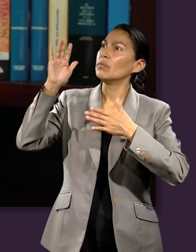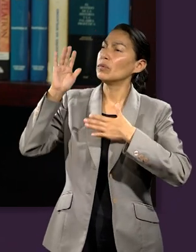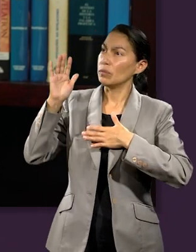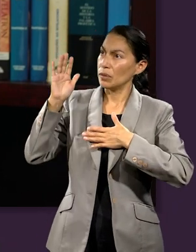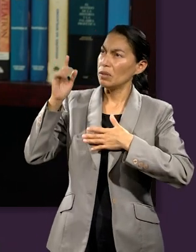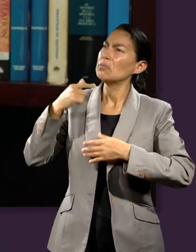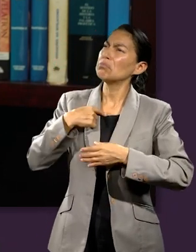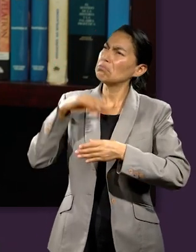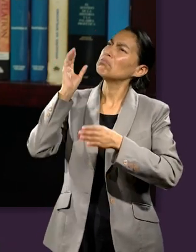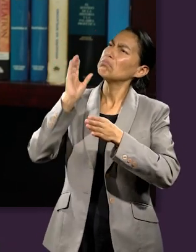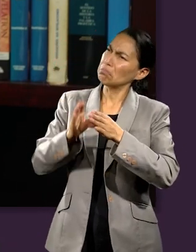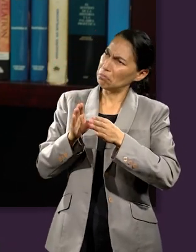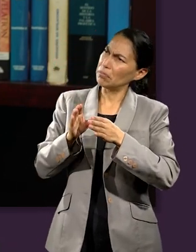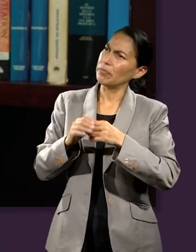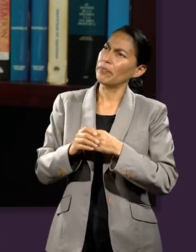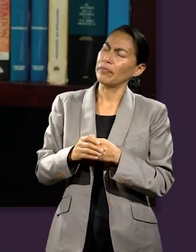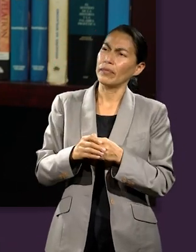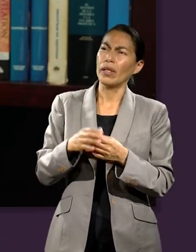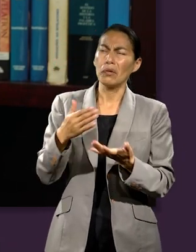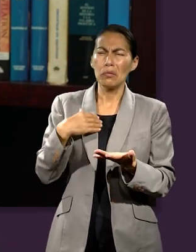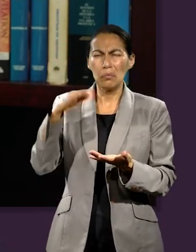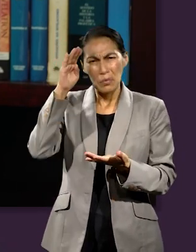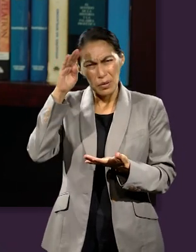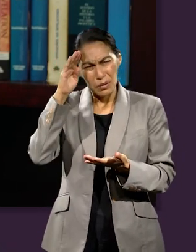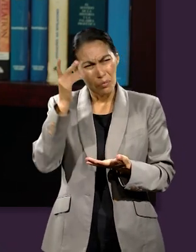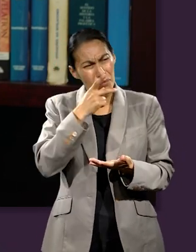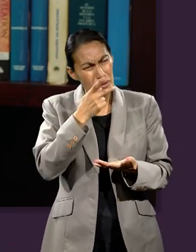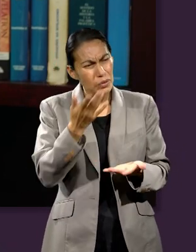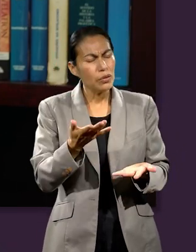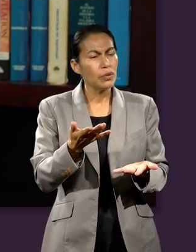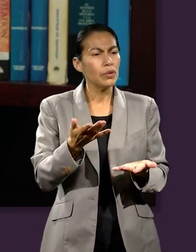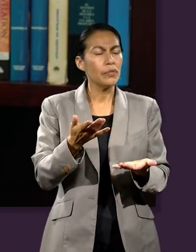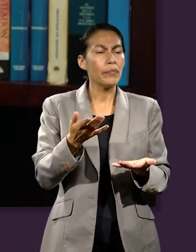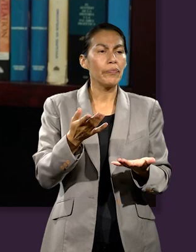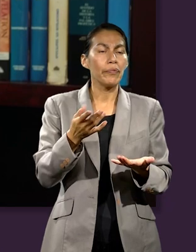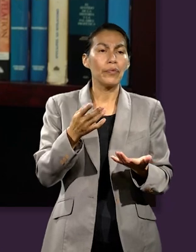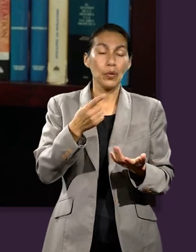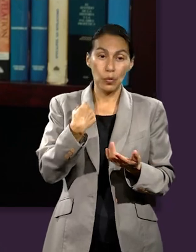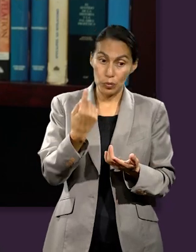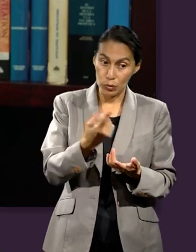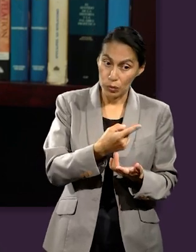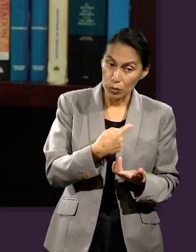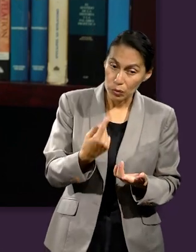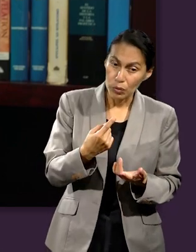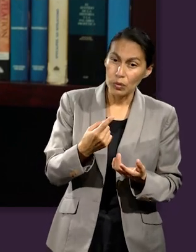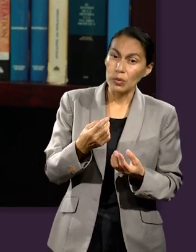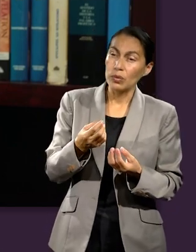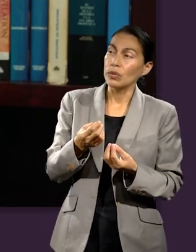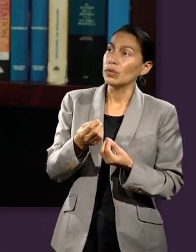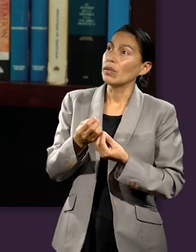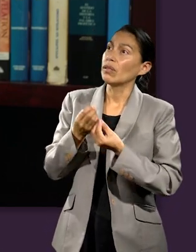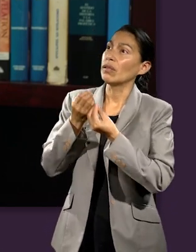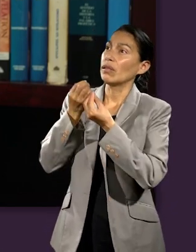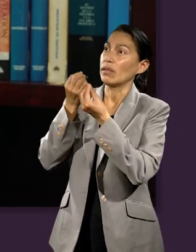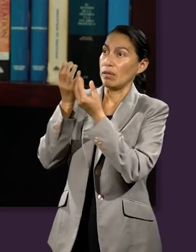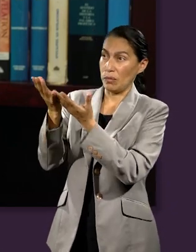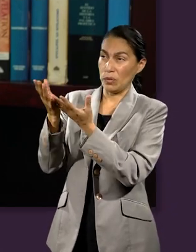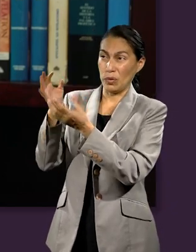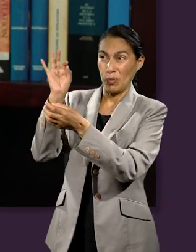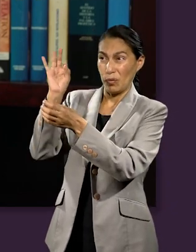versículo 14, ahora pagaré mis votos a Jehová. Y yo creo que la intención de esta pregunta, Pastor, es que